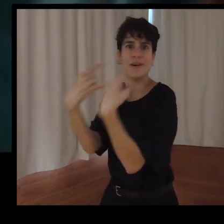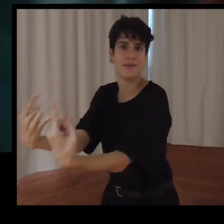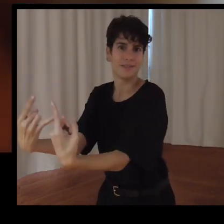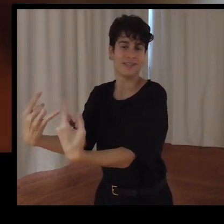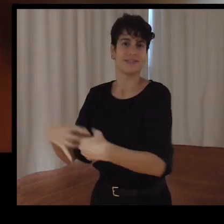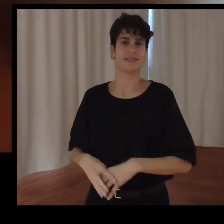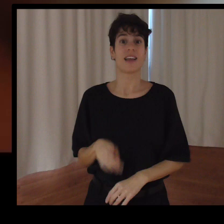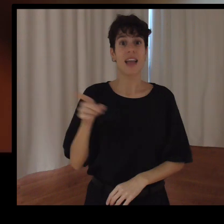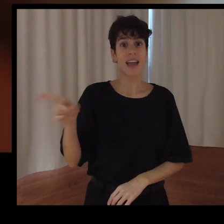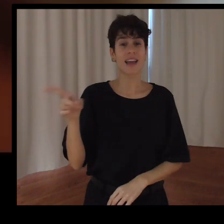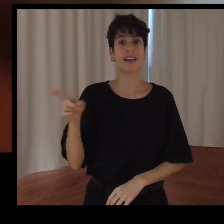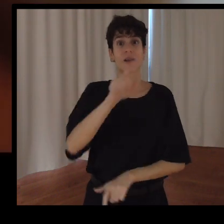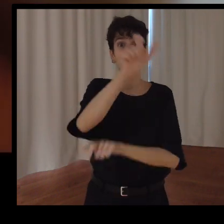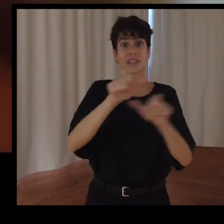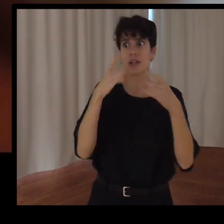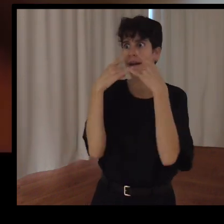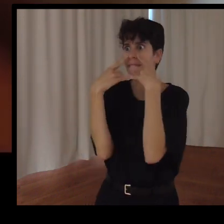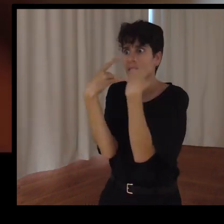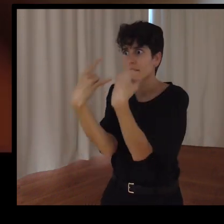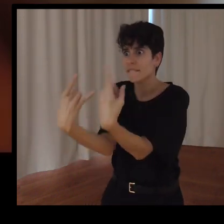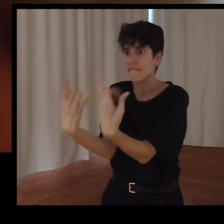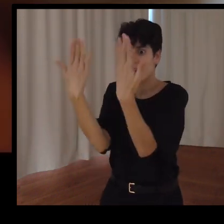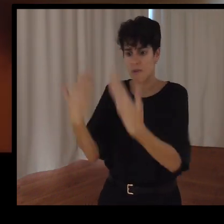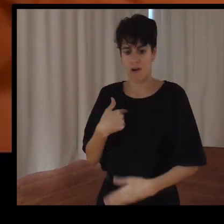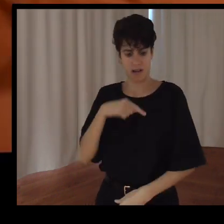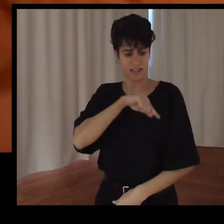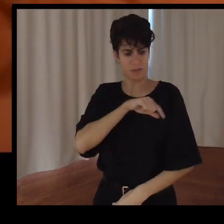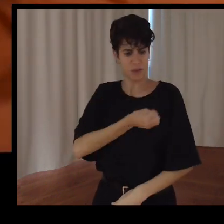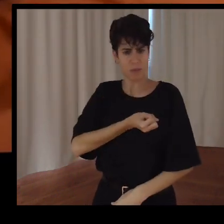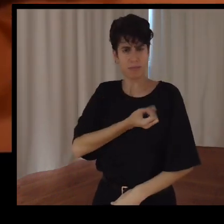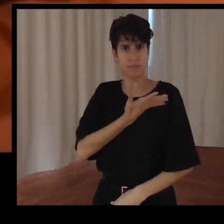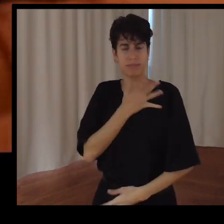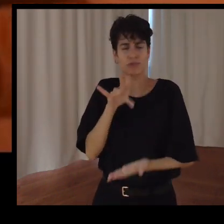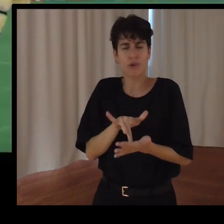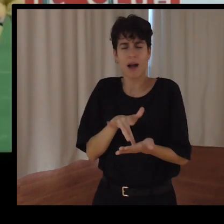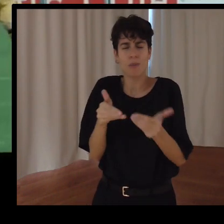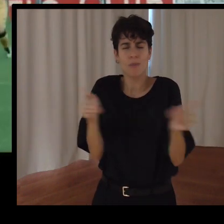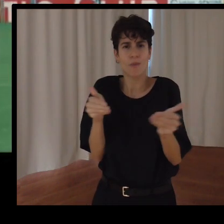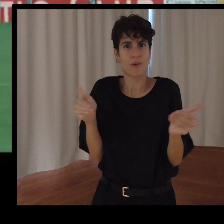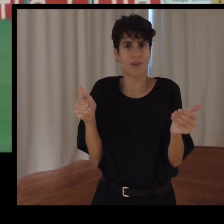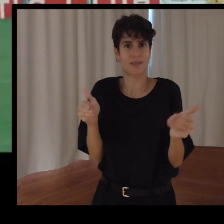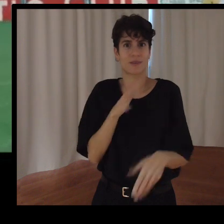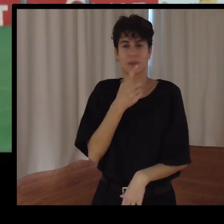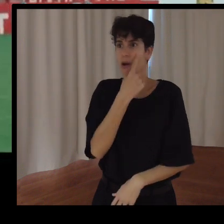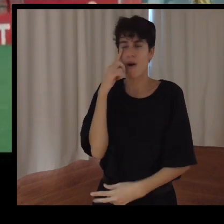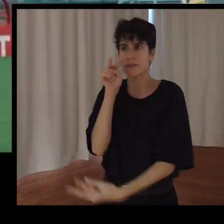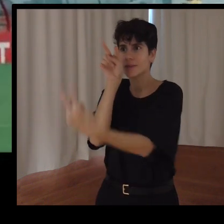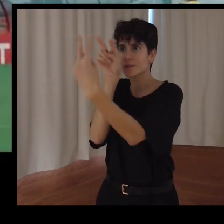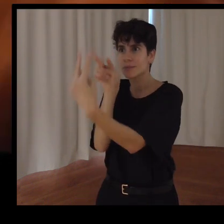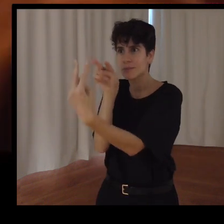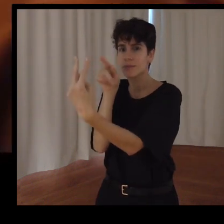genera unos sentimientos en los que no te podrías imaginar nunca que podrían darse. Porque nosotros los miramos con unos ojos. Esos ojos van